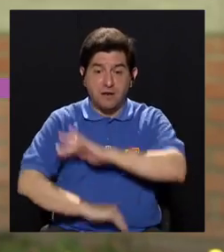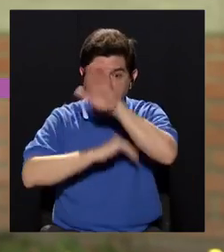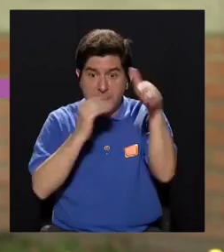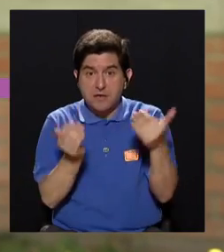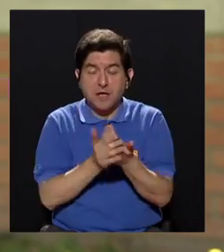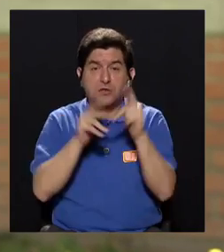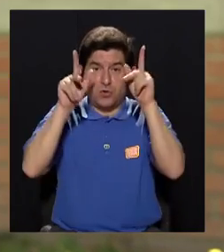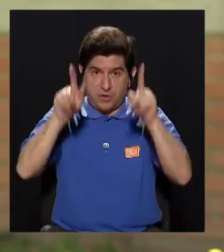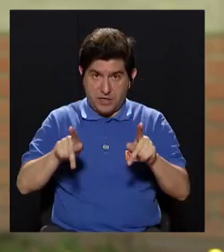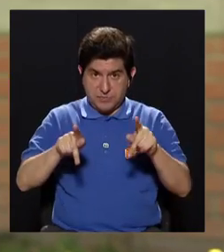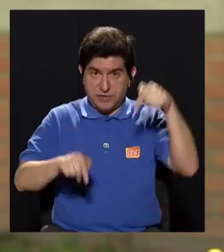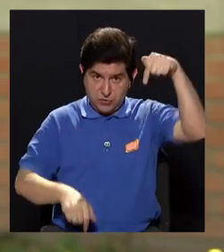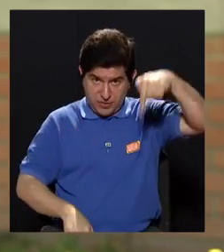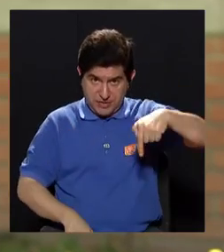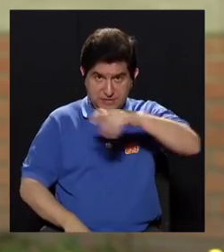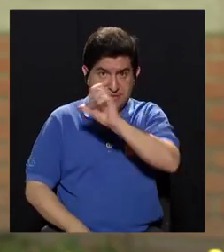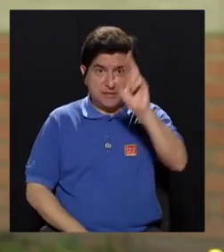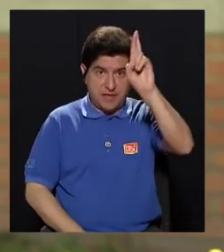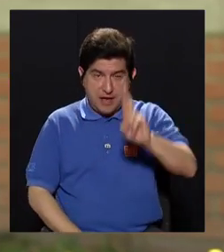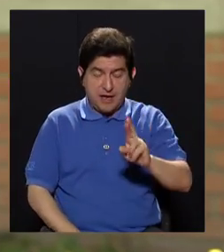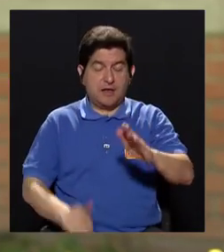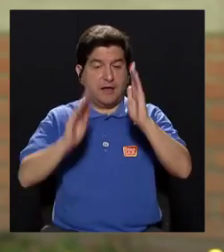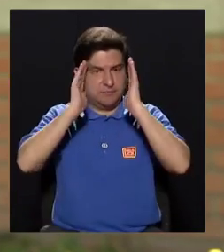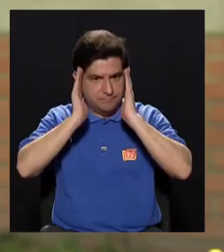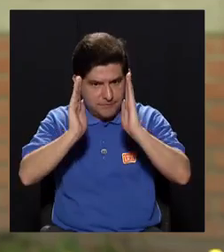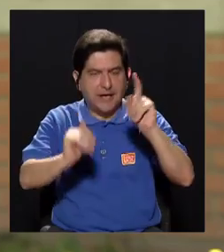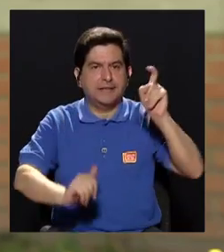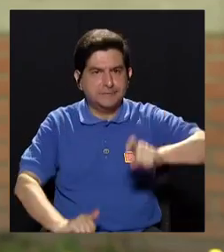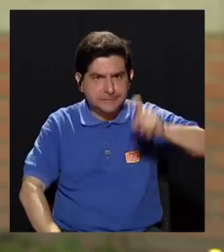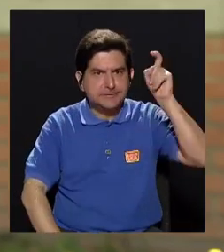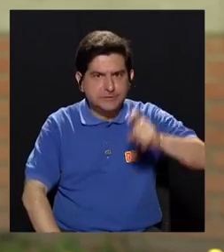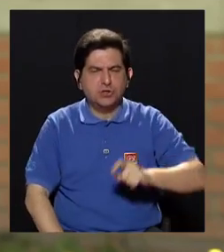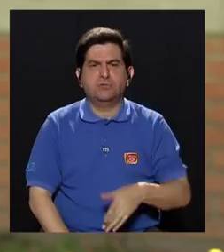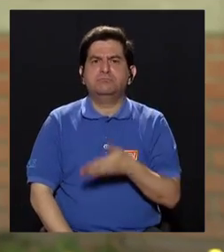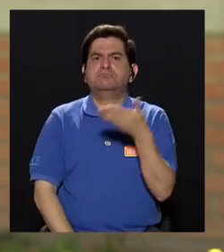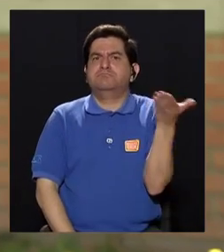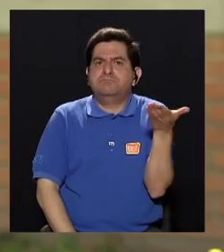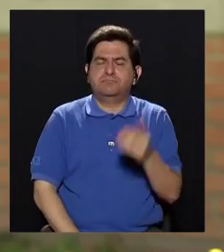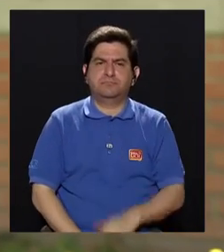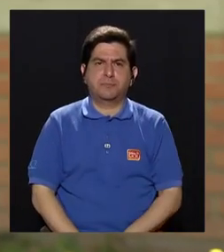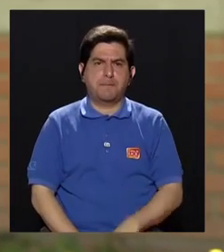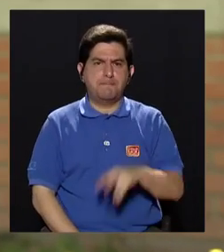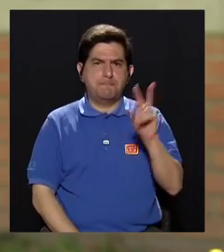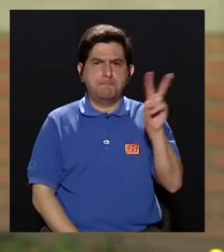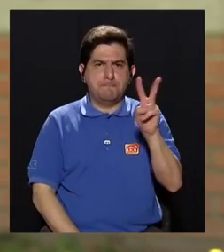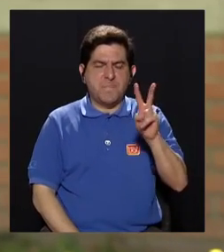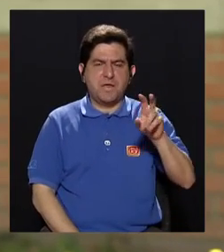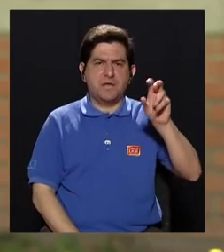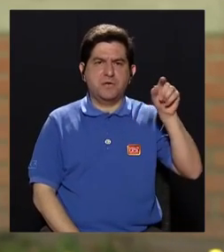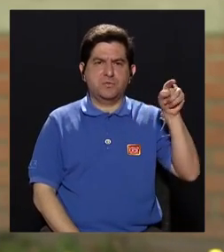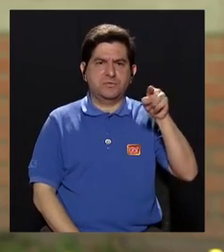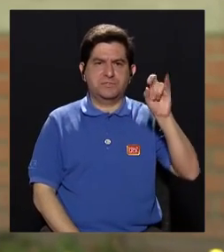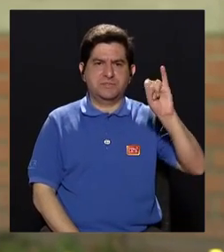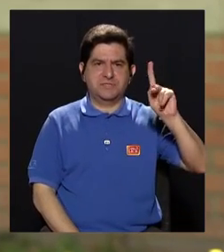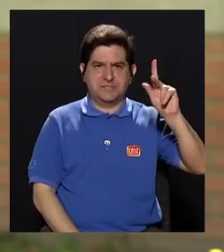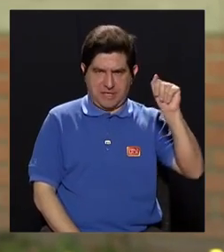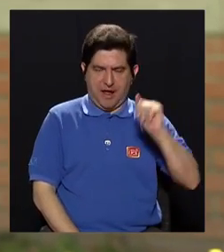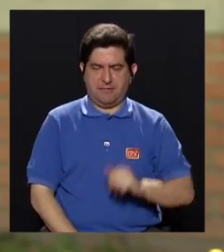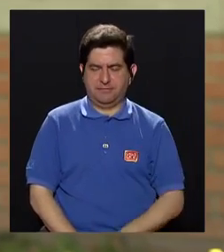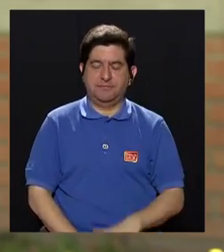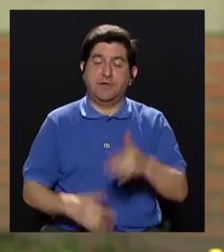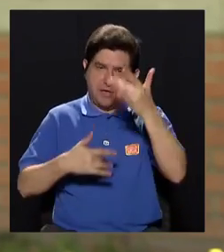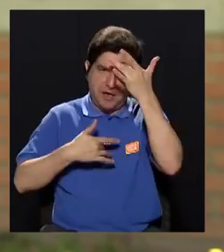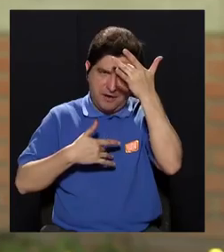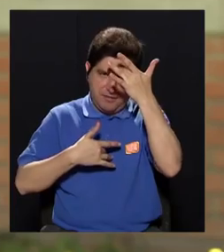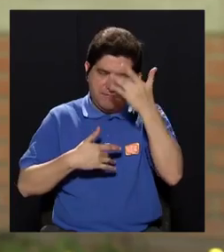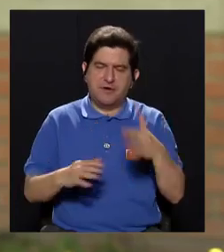a todos los costarricenses nos debe llamar la atención, y es acerca del Zika, la enfermedad del Zika. Para